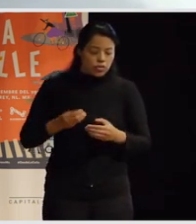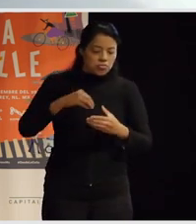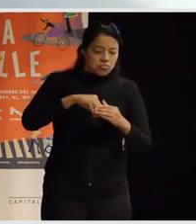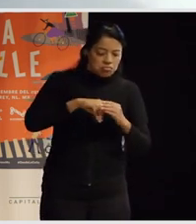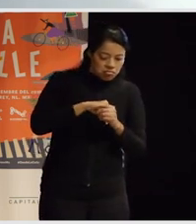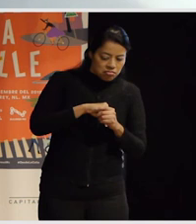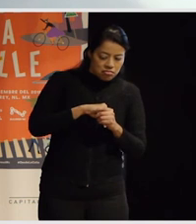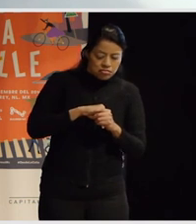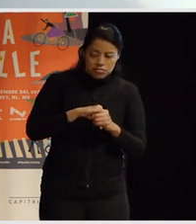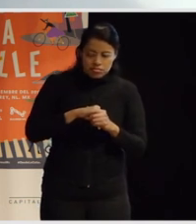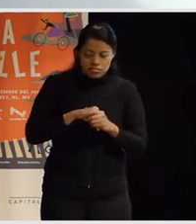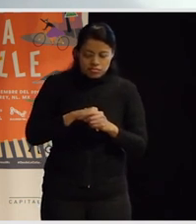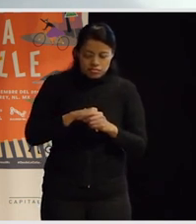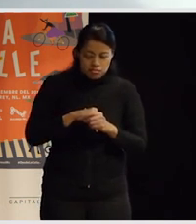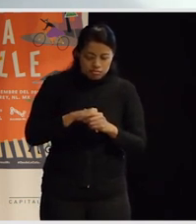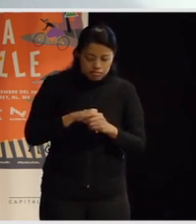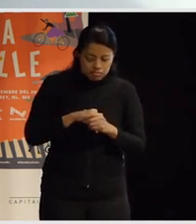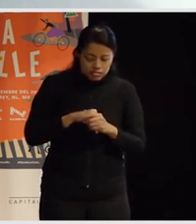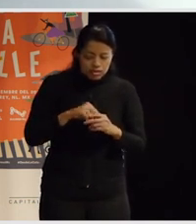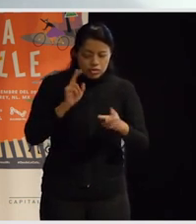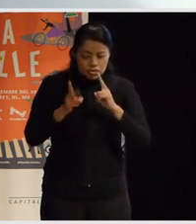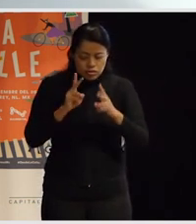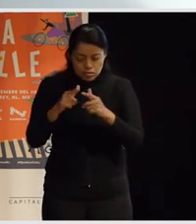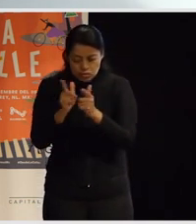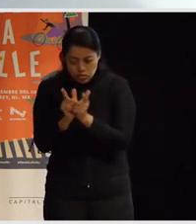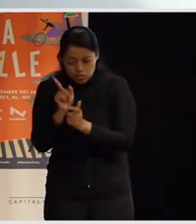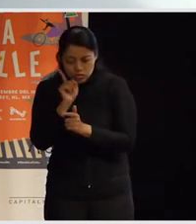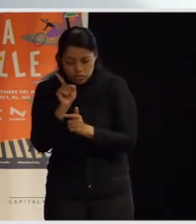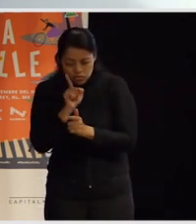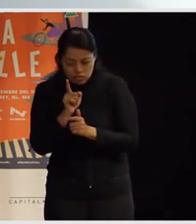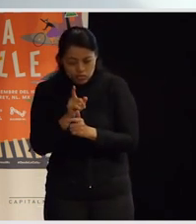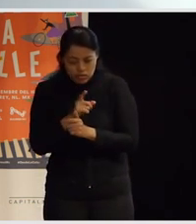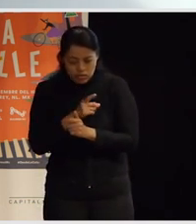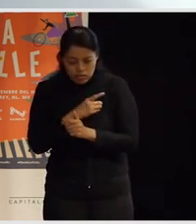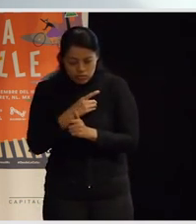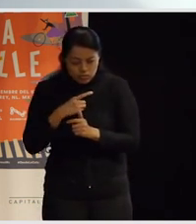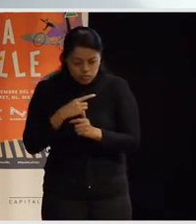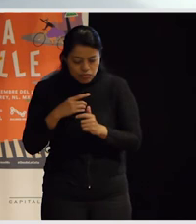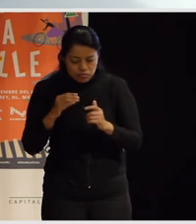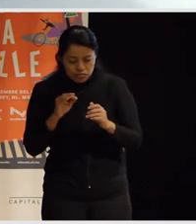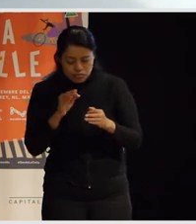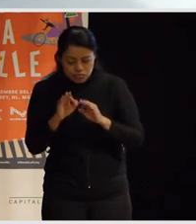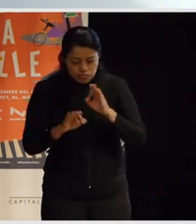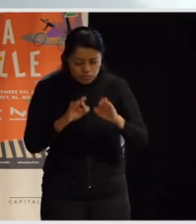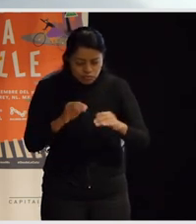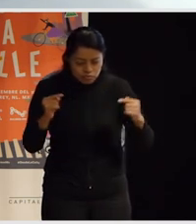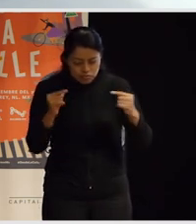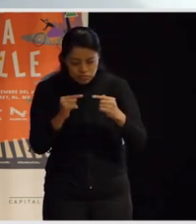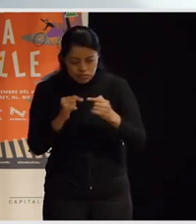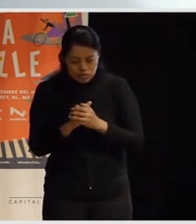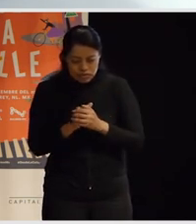la crianza hay un montón de cuestiones que estaban dando en redes de mujeres que no tenían por qué tener relación directa con la familia ¿no? nos permite